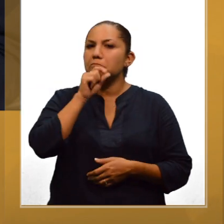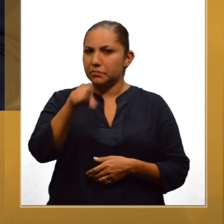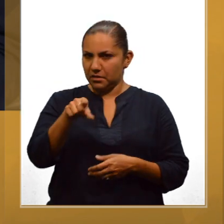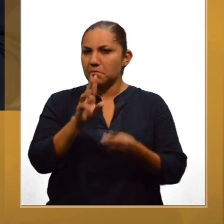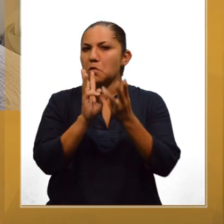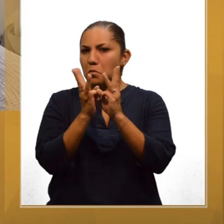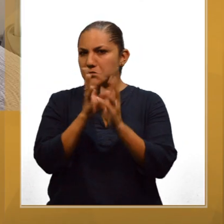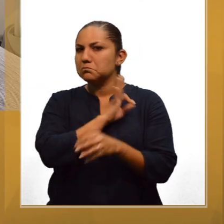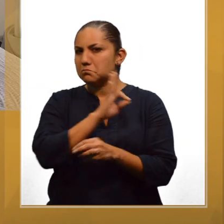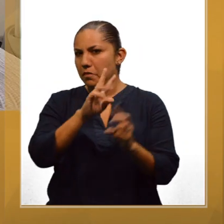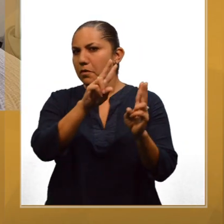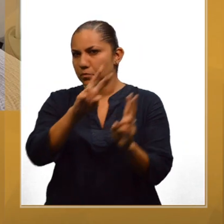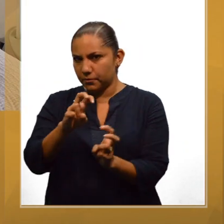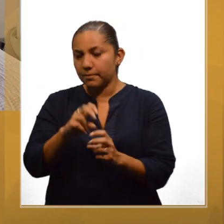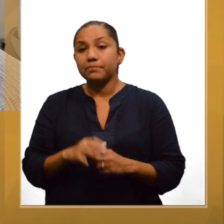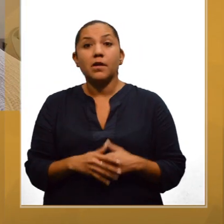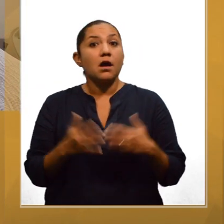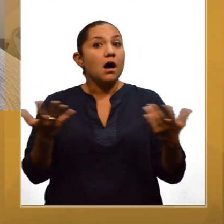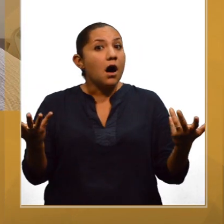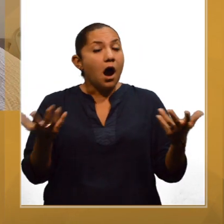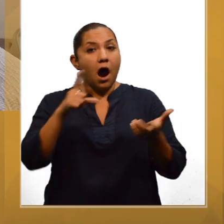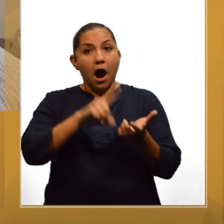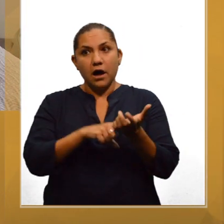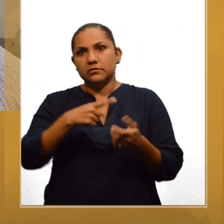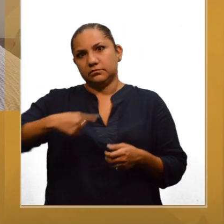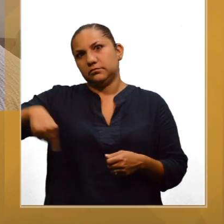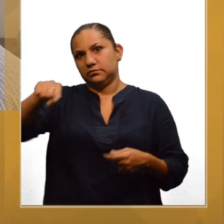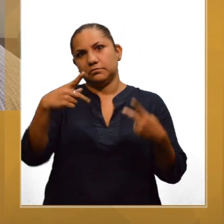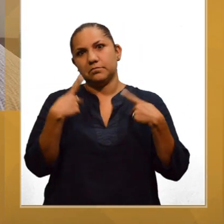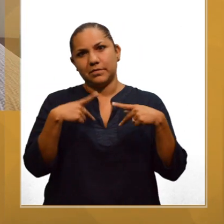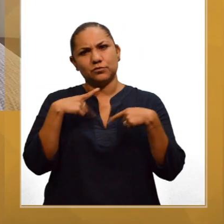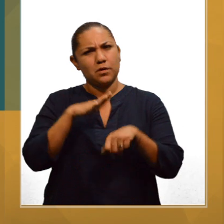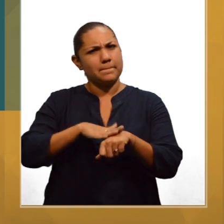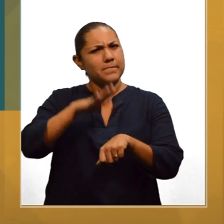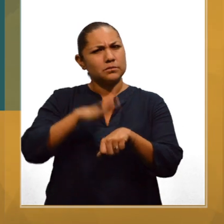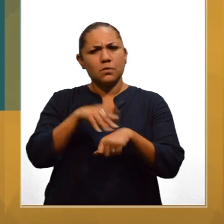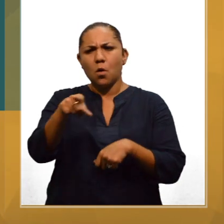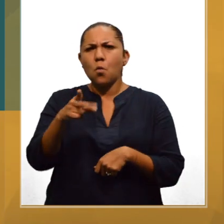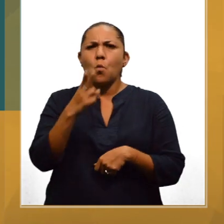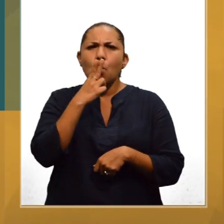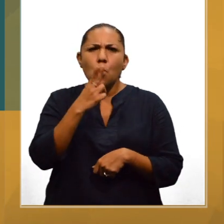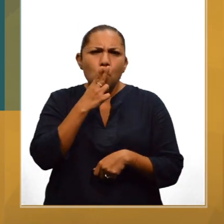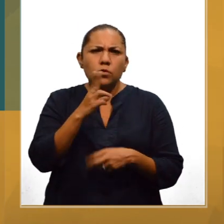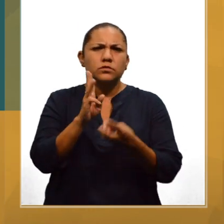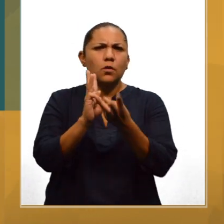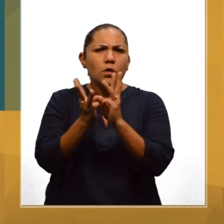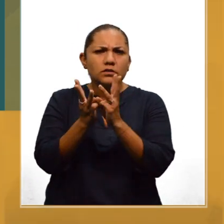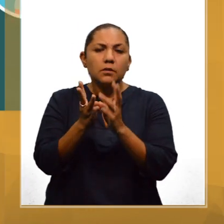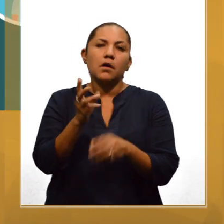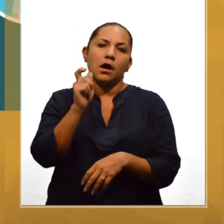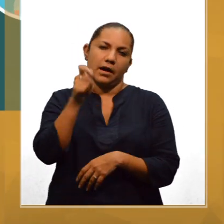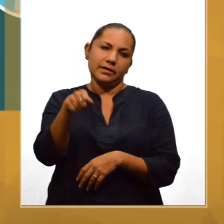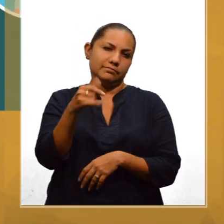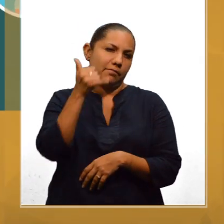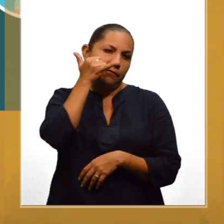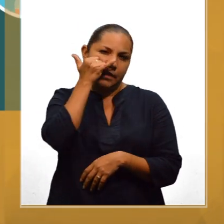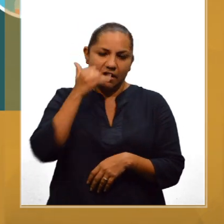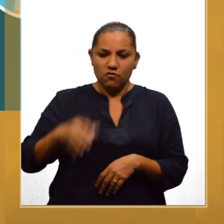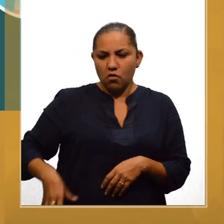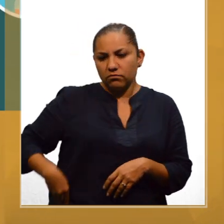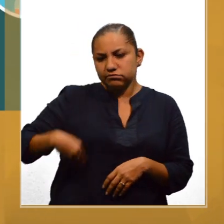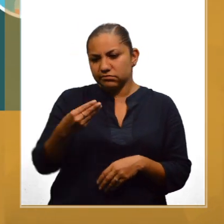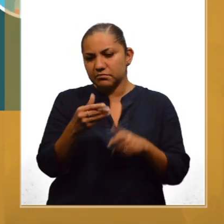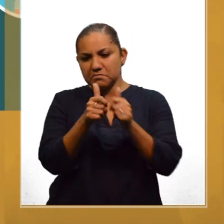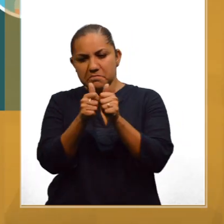consumo o el mayor uso que le dan para el uso de esta plataforma es principalmente los smartphones. El 30-40%